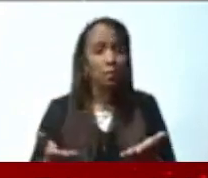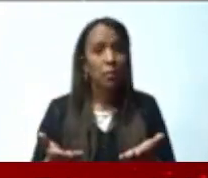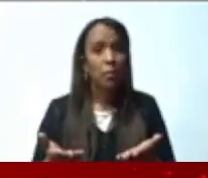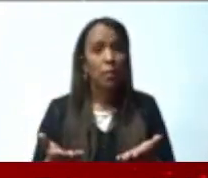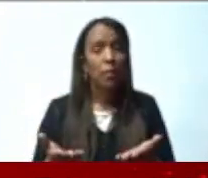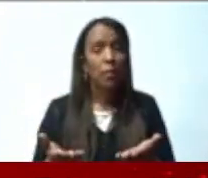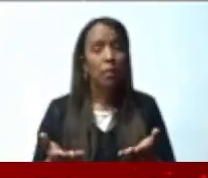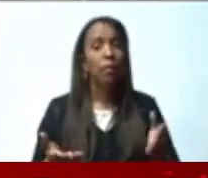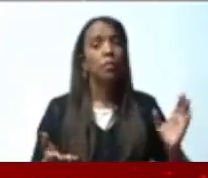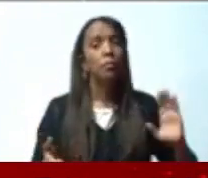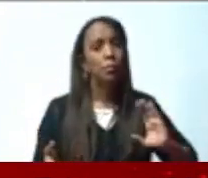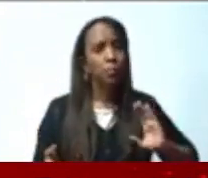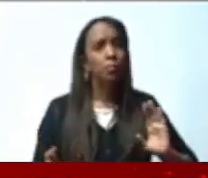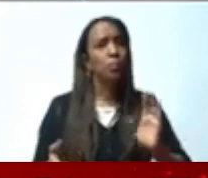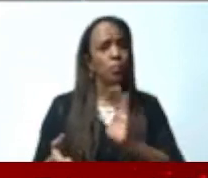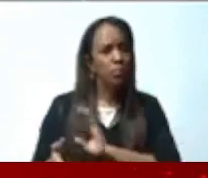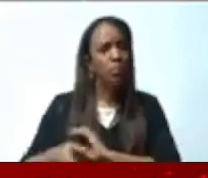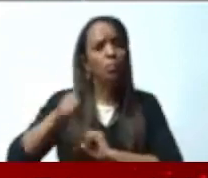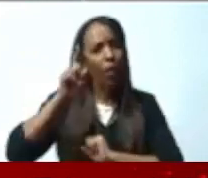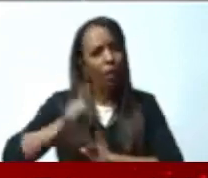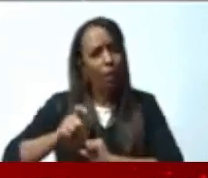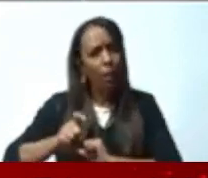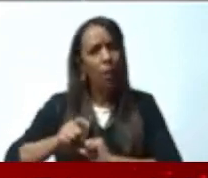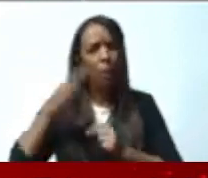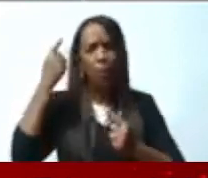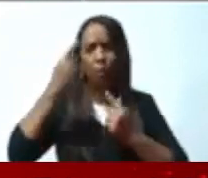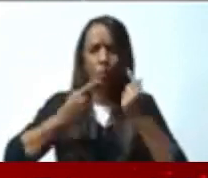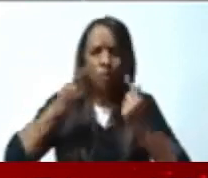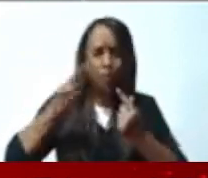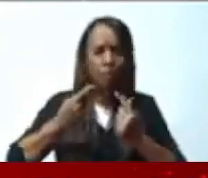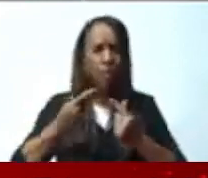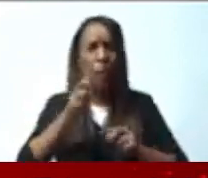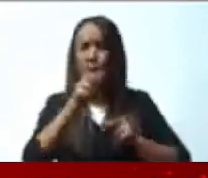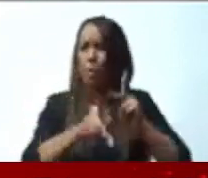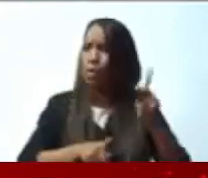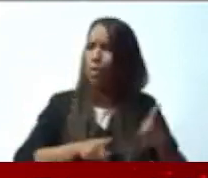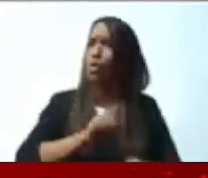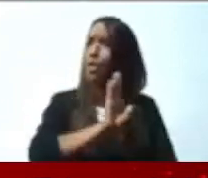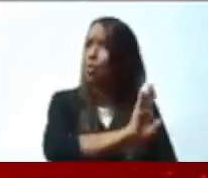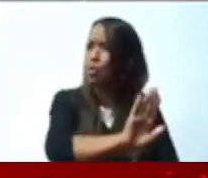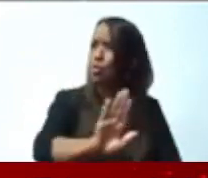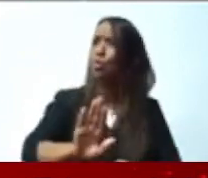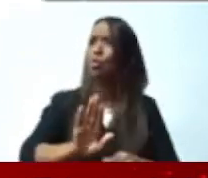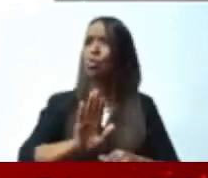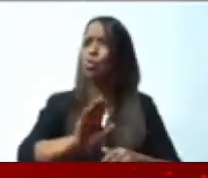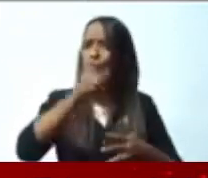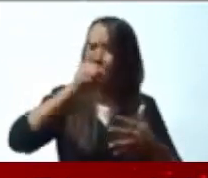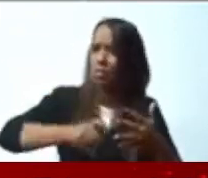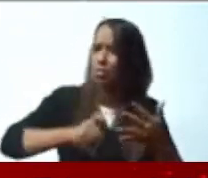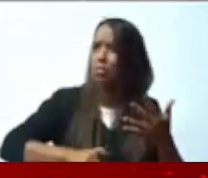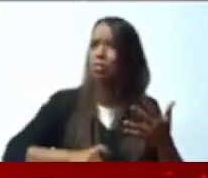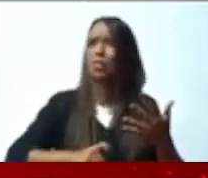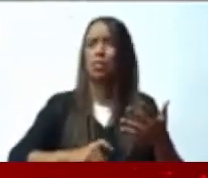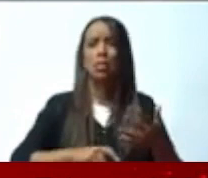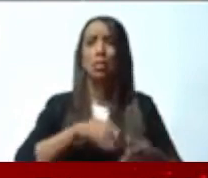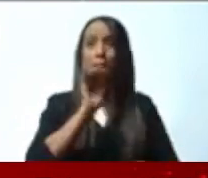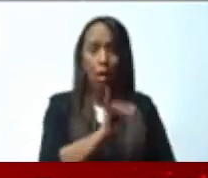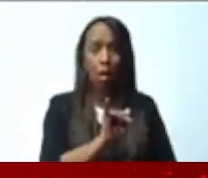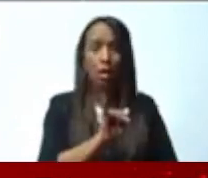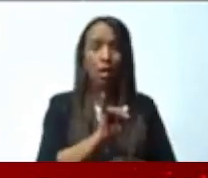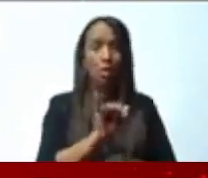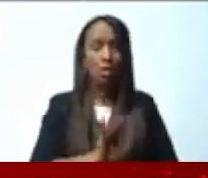administrar con eficiencia los bienes públicos? ¿Ese es el principio original de la función pública?